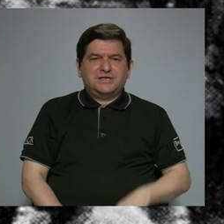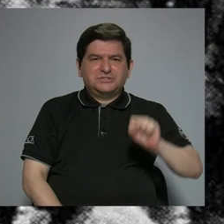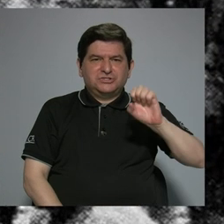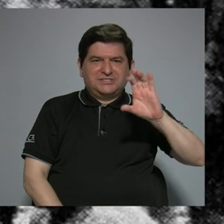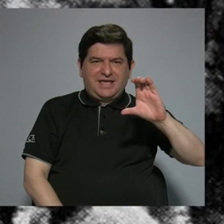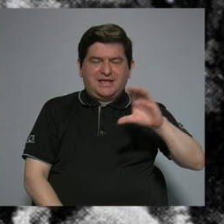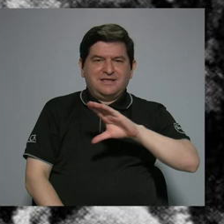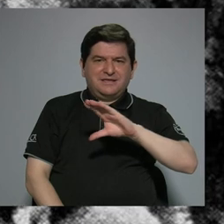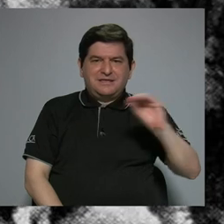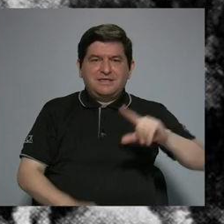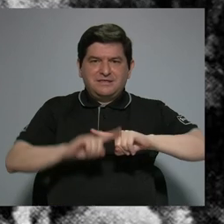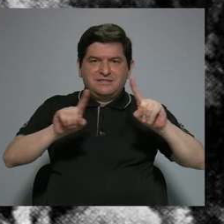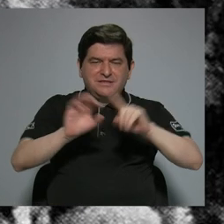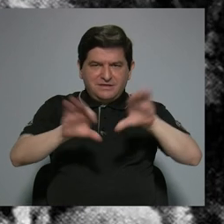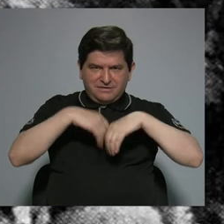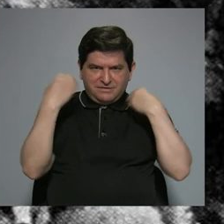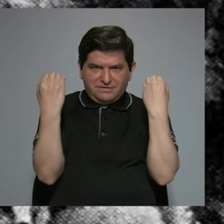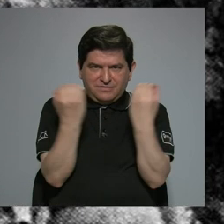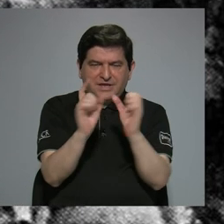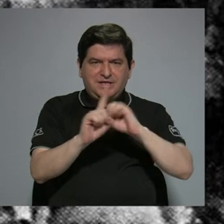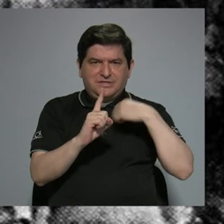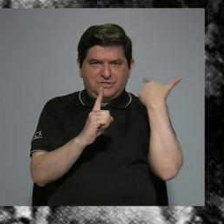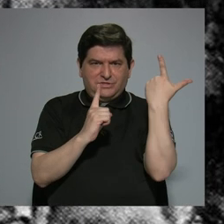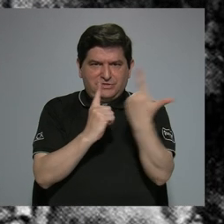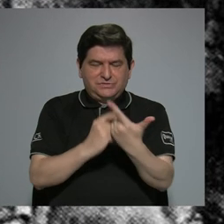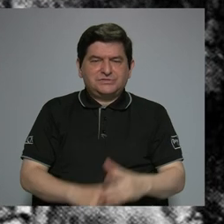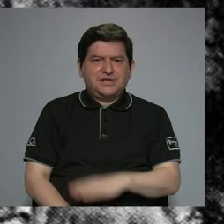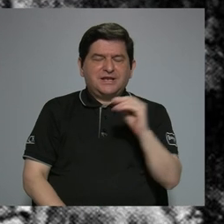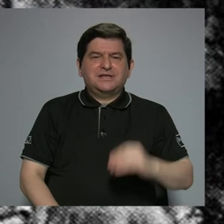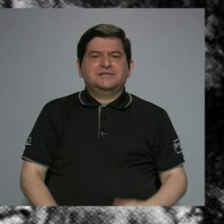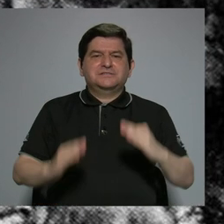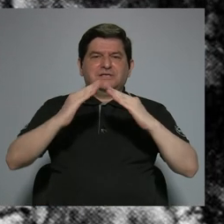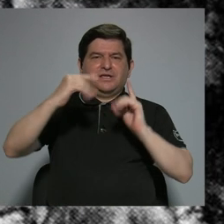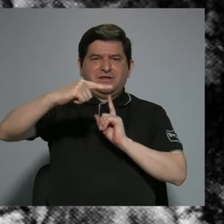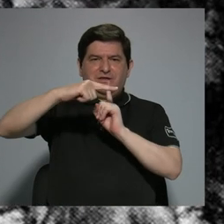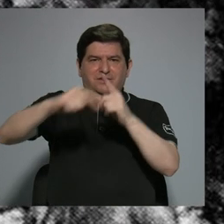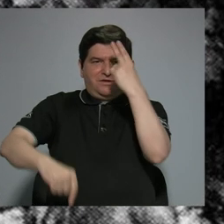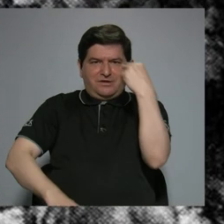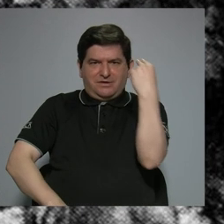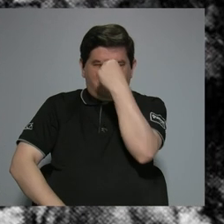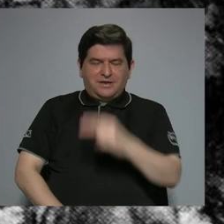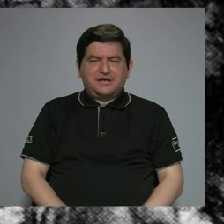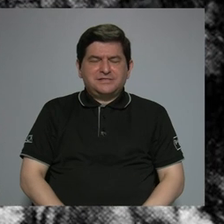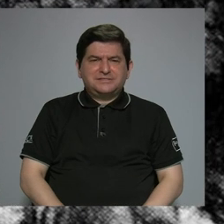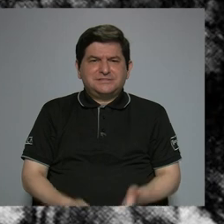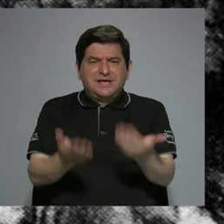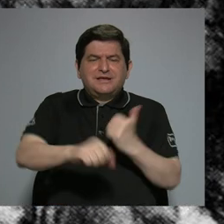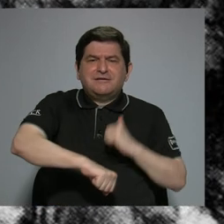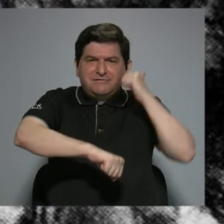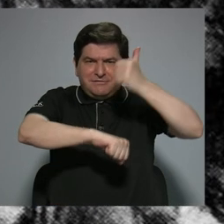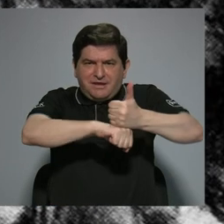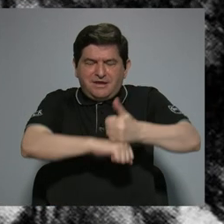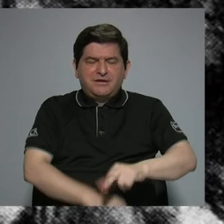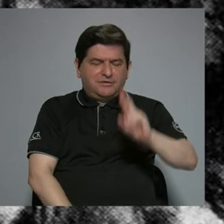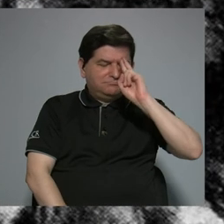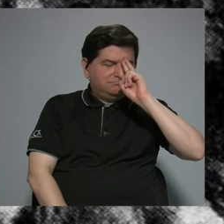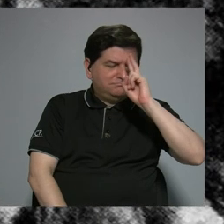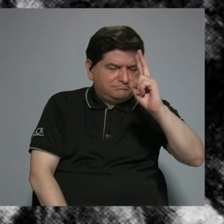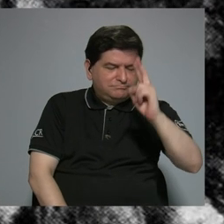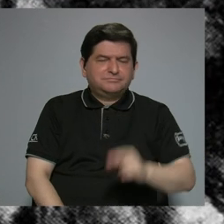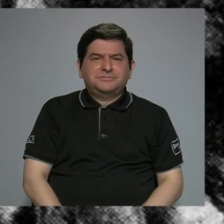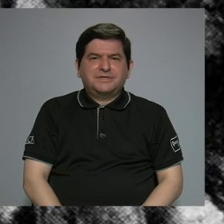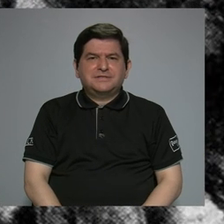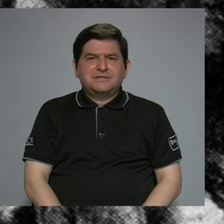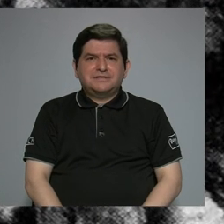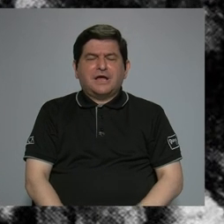junto a diversas organizaciones sociales y la Iglesia Católica, buscan posicionar el reconocimiento